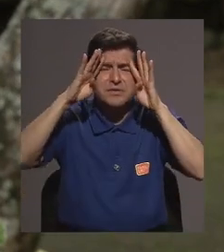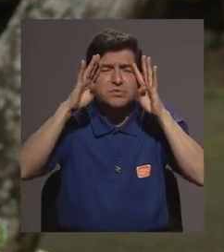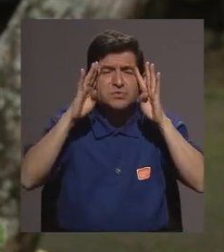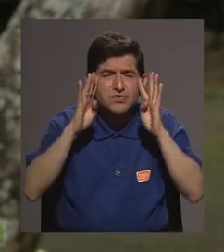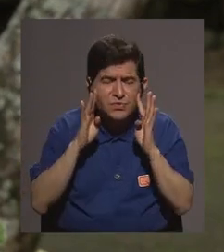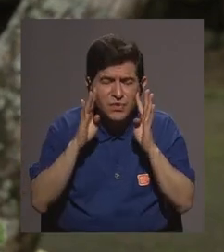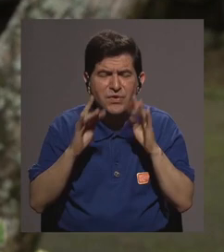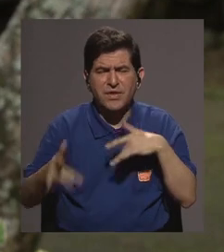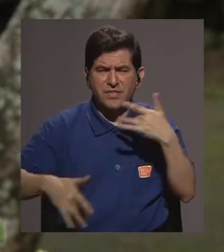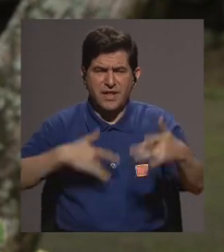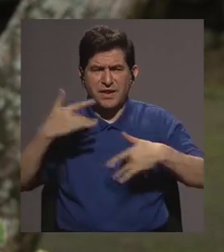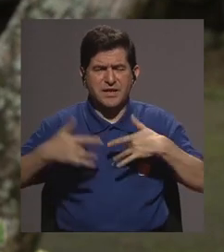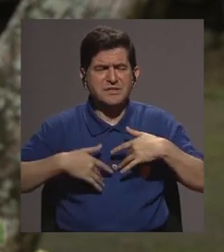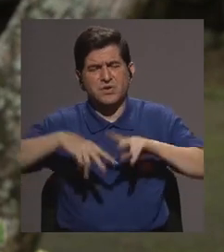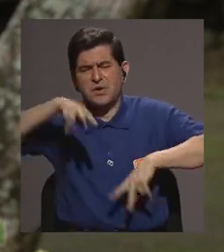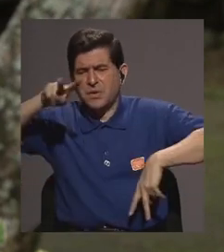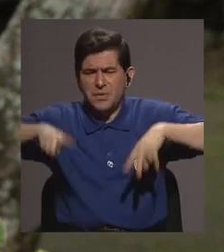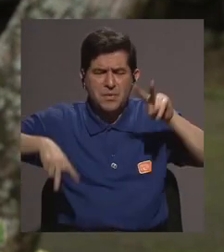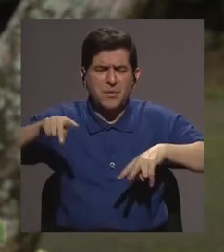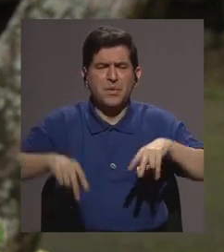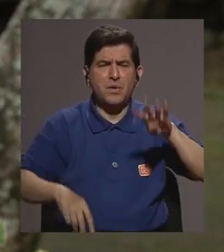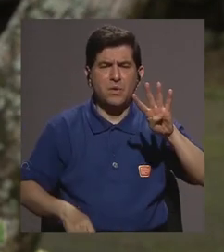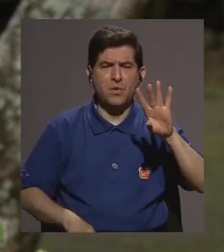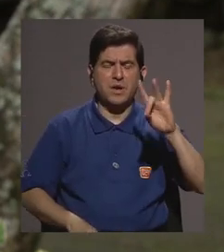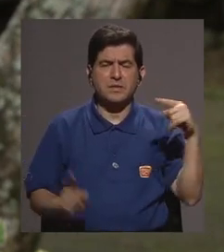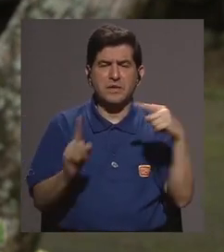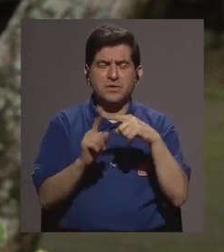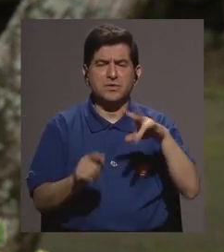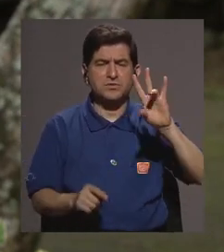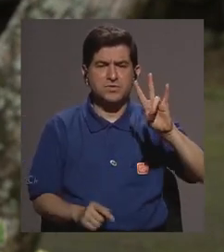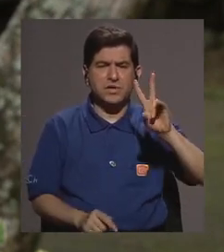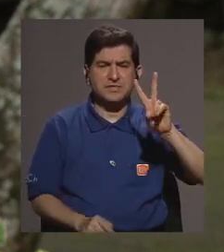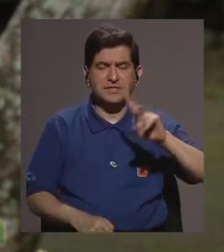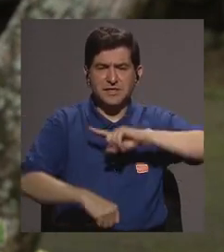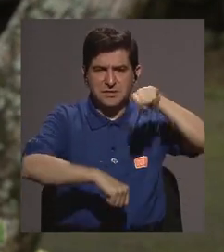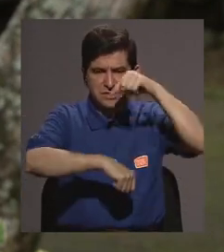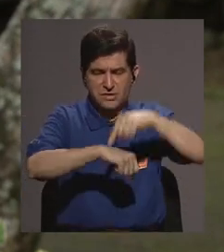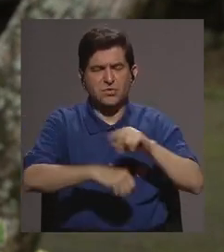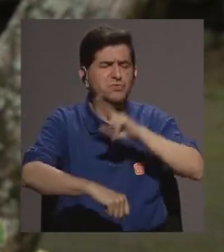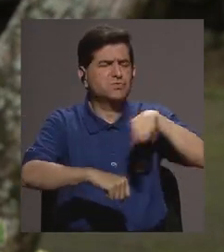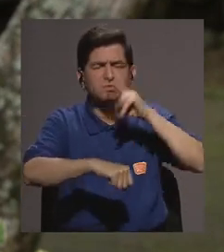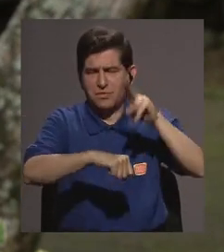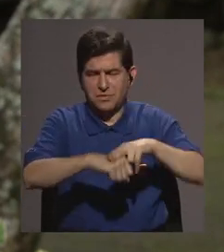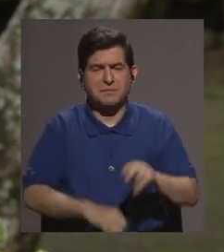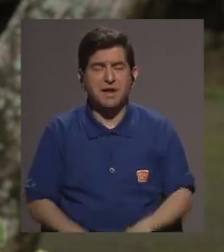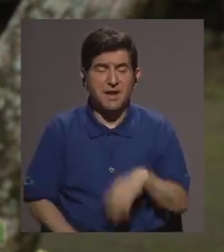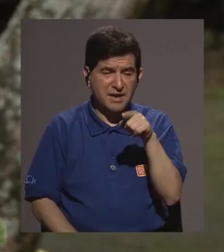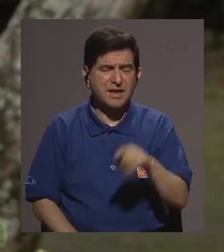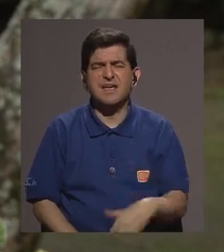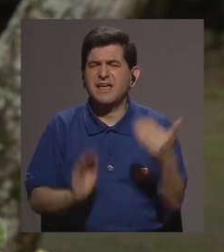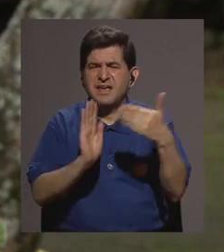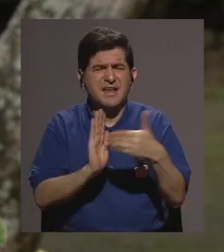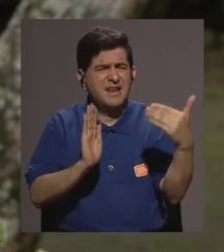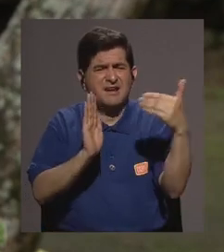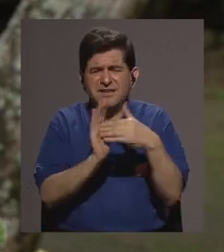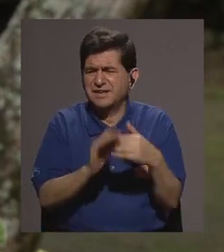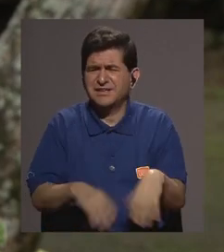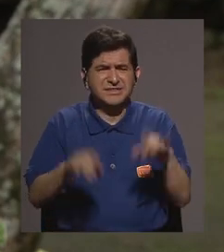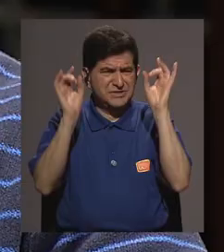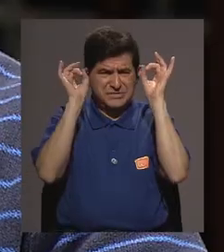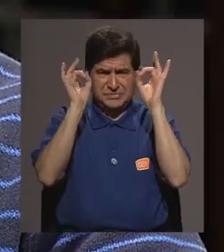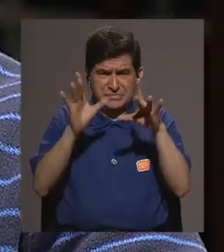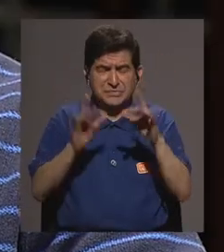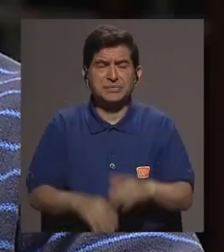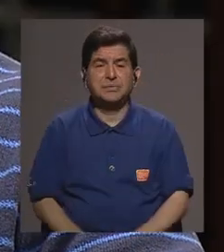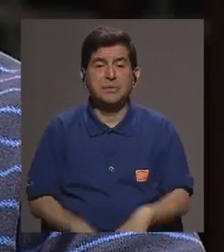sudoraciones y esos síntomas que van y vienen cada 48, 72 horas son bien clásicos y el decaimiento es brutal una